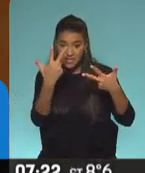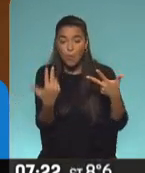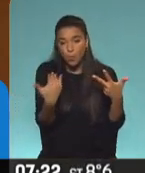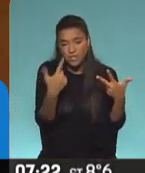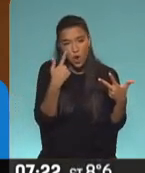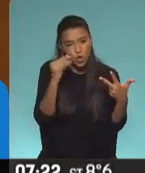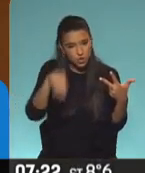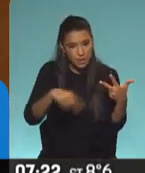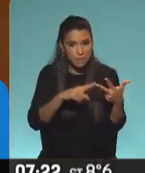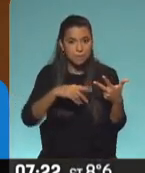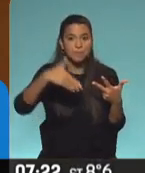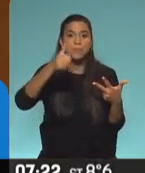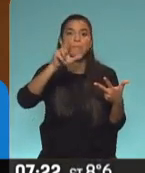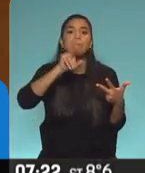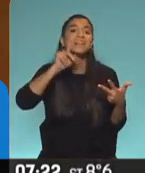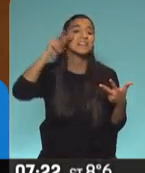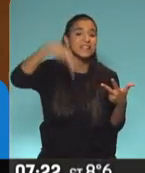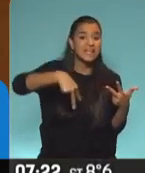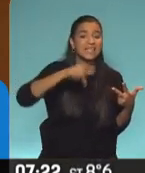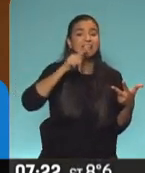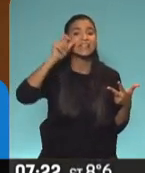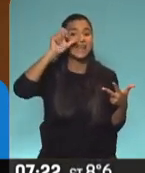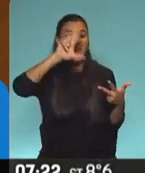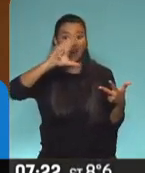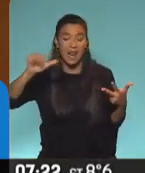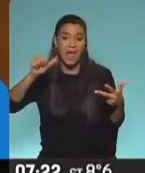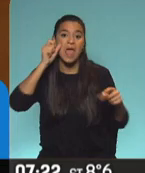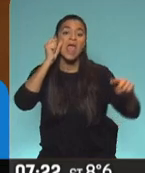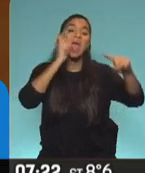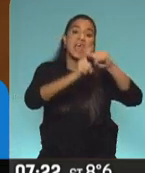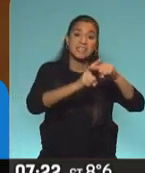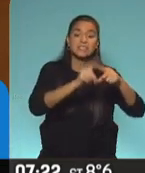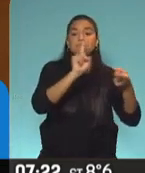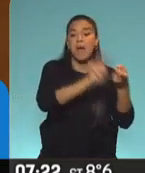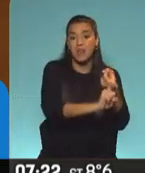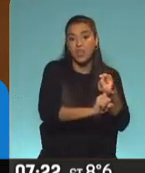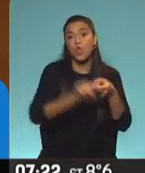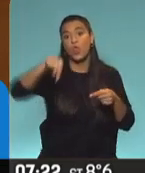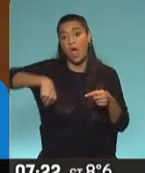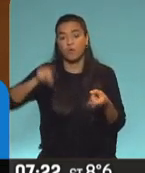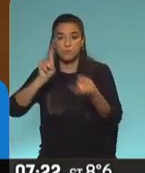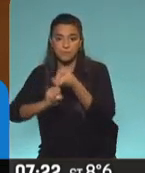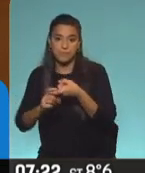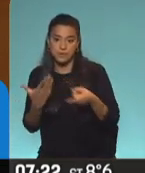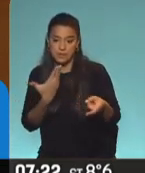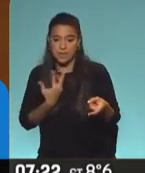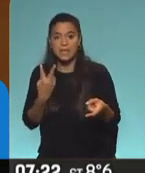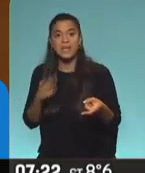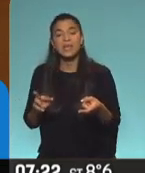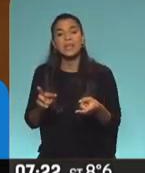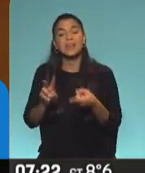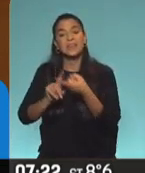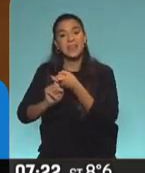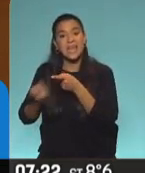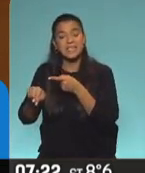conocéis un poquito más, es Martín Terra, el ex marido de la actual pareja del vicejefe de gobierno, Diego Santiri,